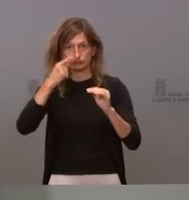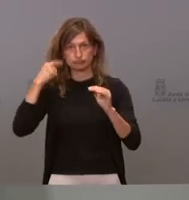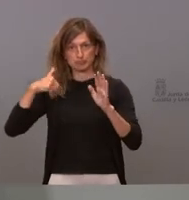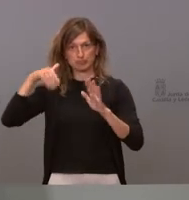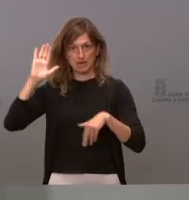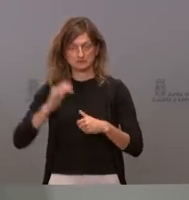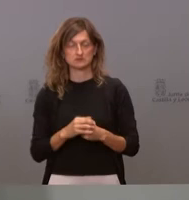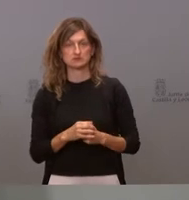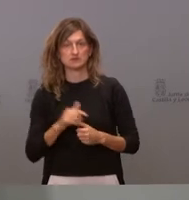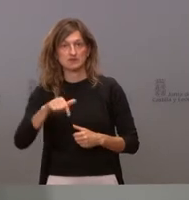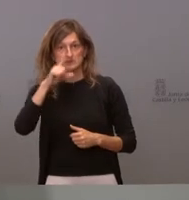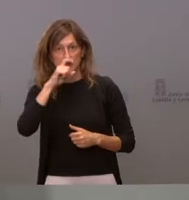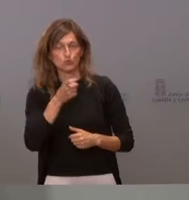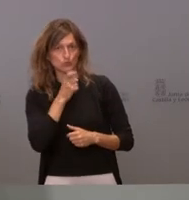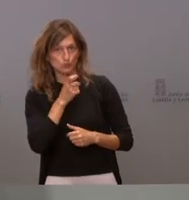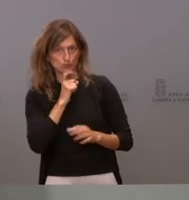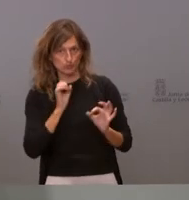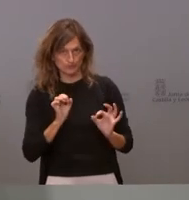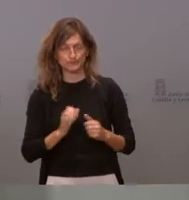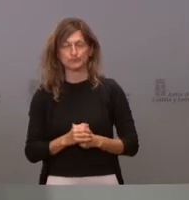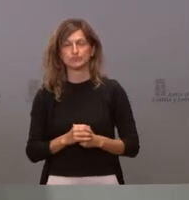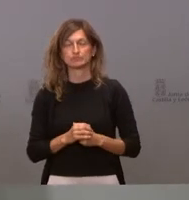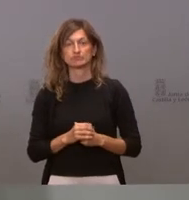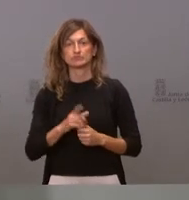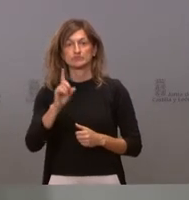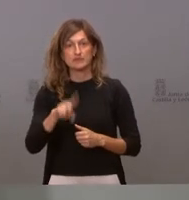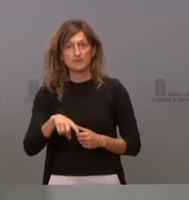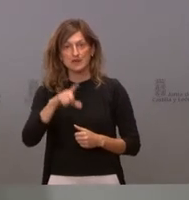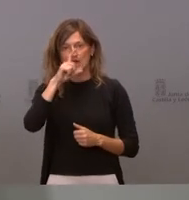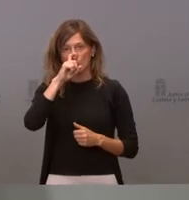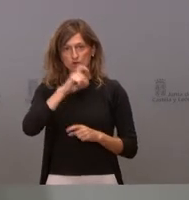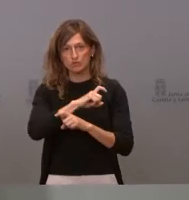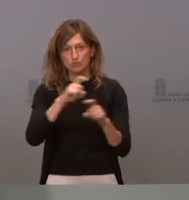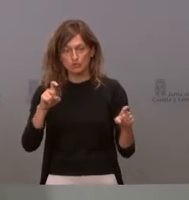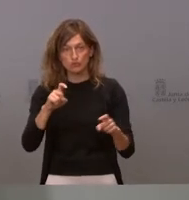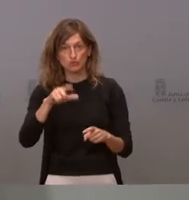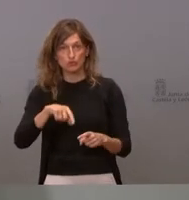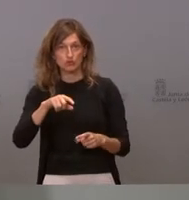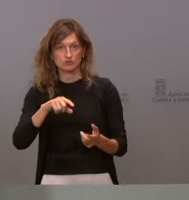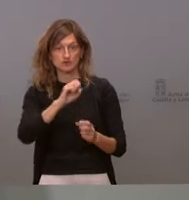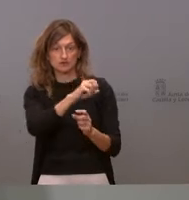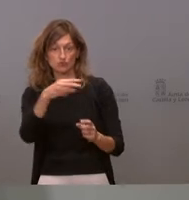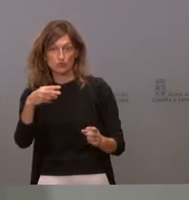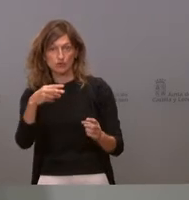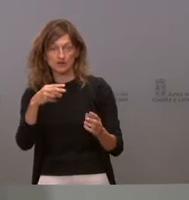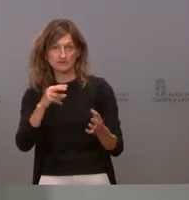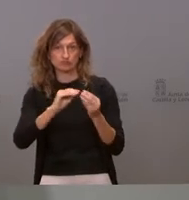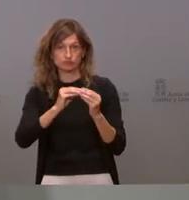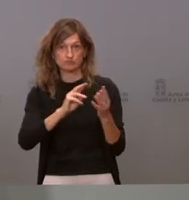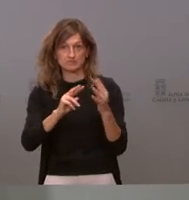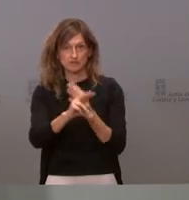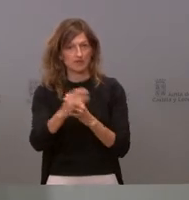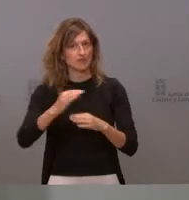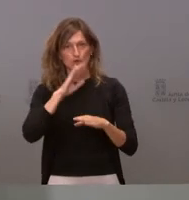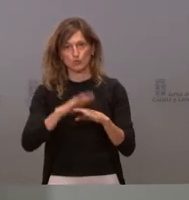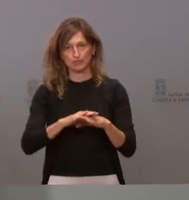año especialmente dificultoso. Y hay que recordar que las resoluciones de la Comisión de Transparencia son ejecutivas, que deben cumplirse,